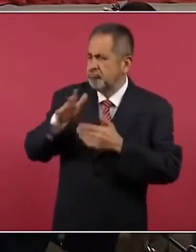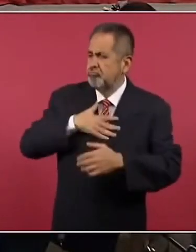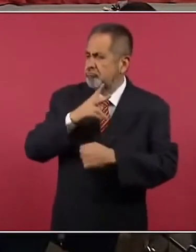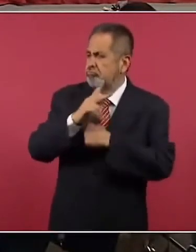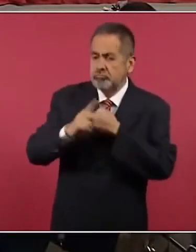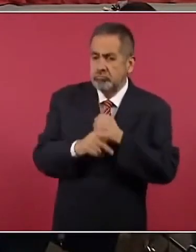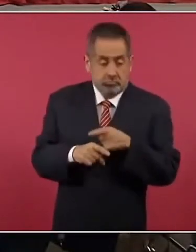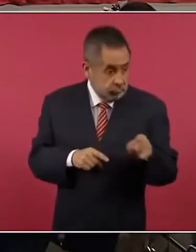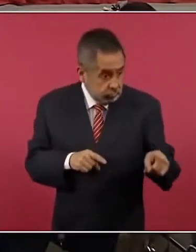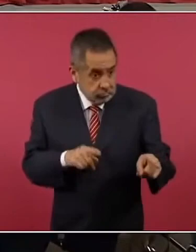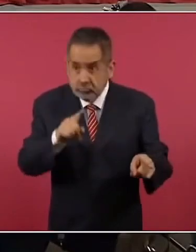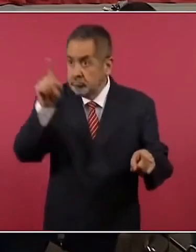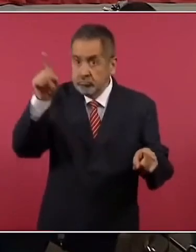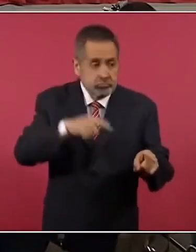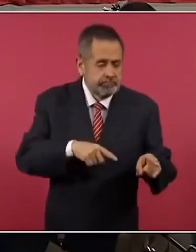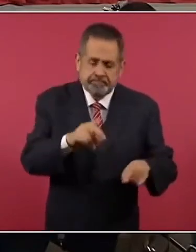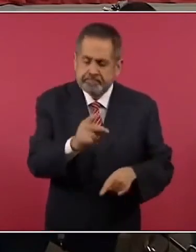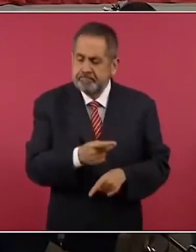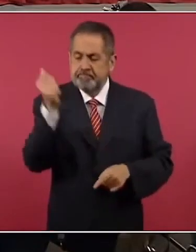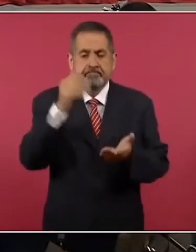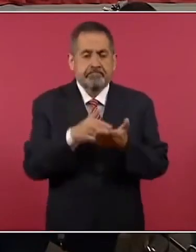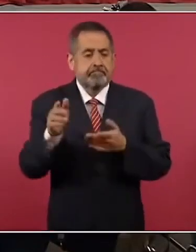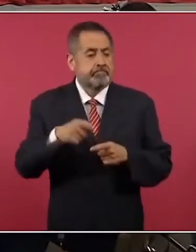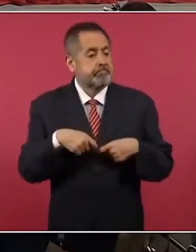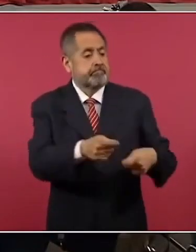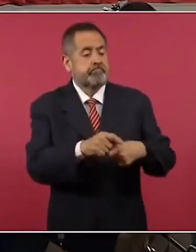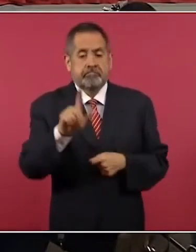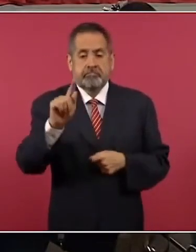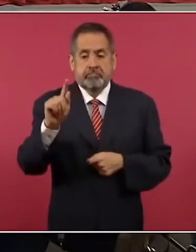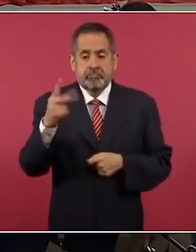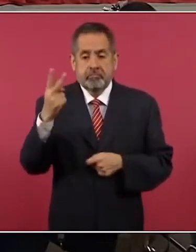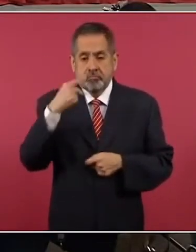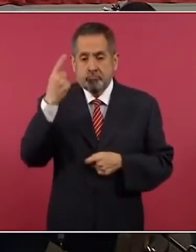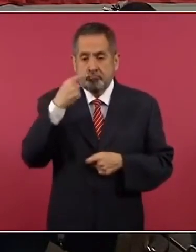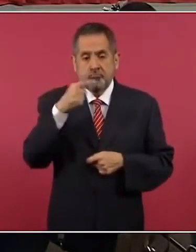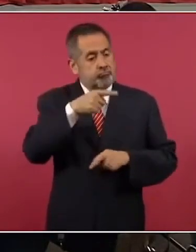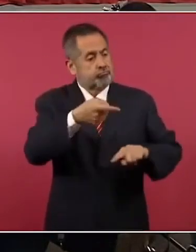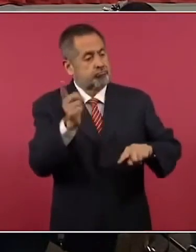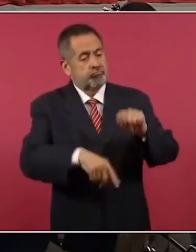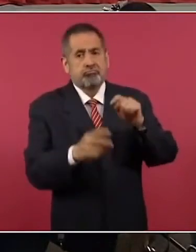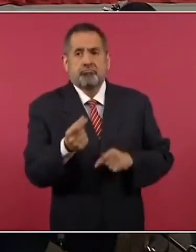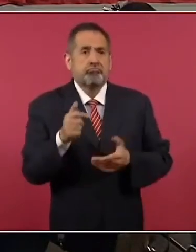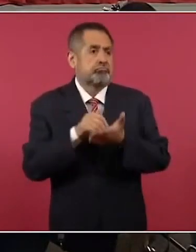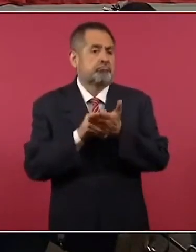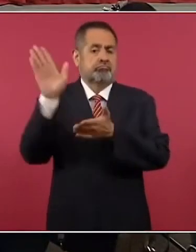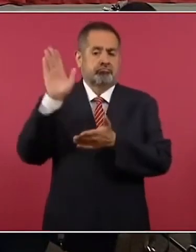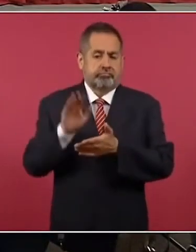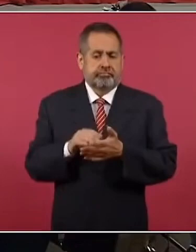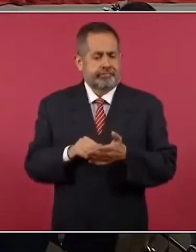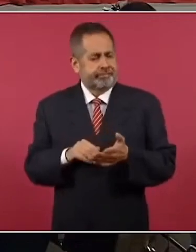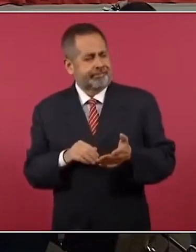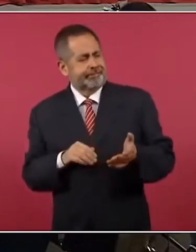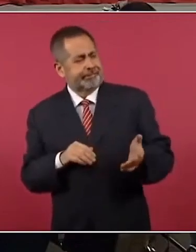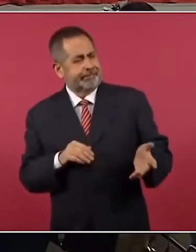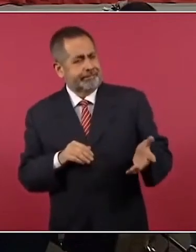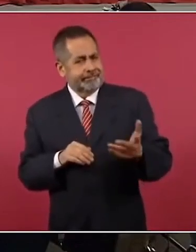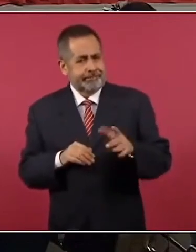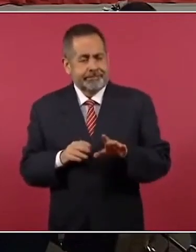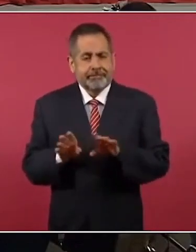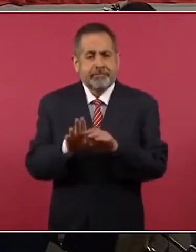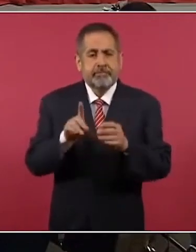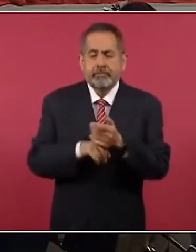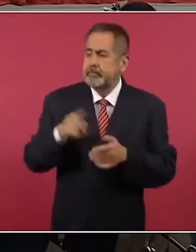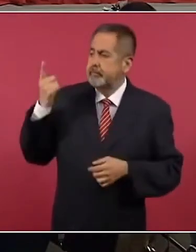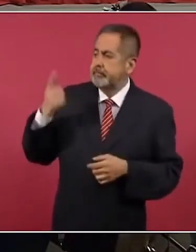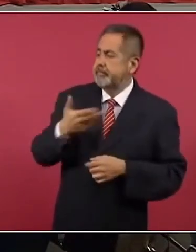Fue declarado persona non grata y se le dieron 72 horas para salir del país. Lo que nosotros vamos a hacer, porque así nos lo